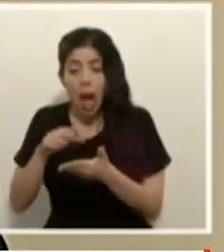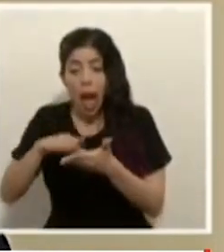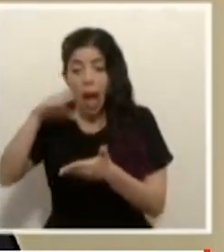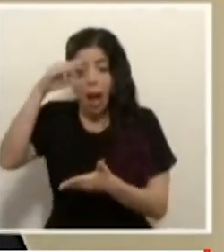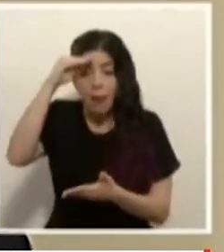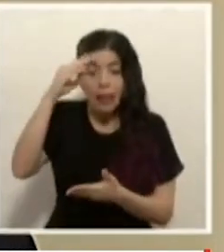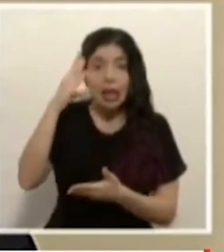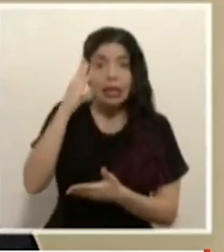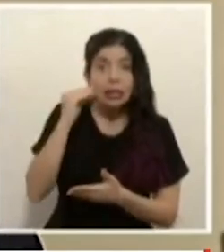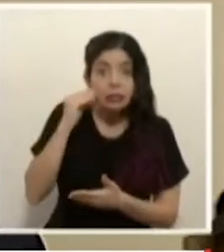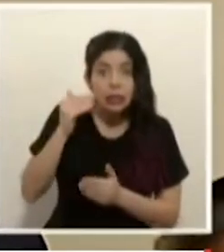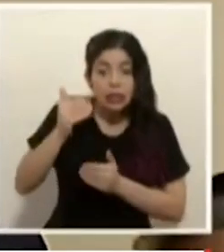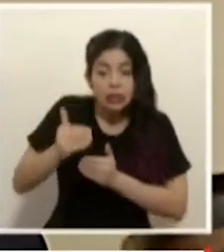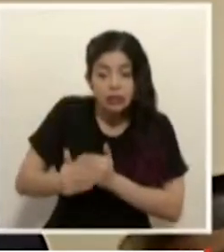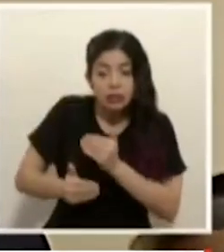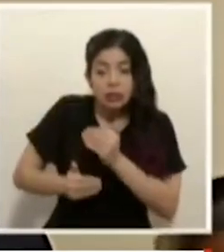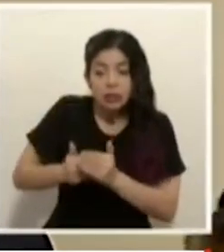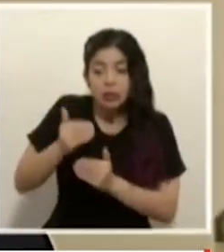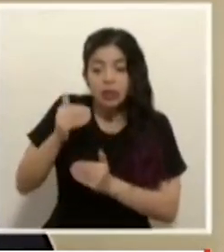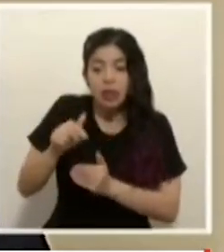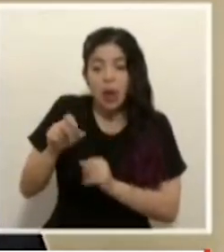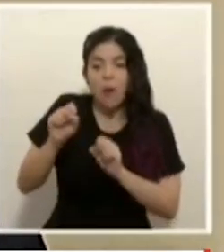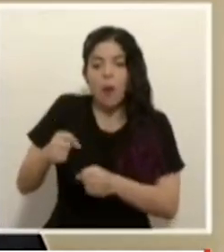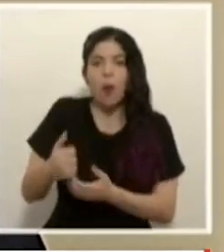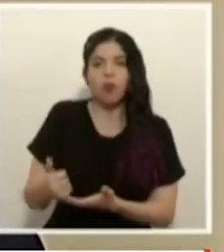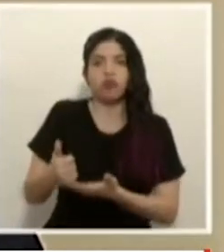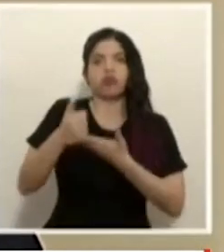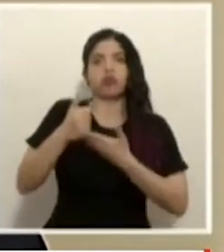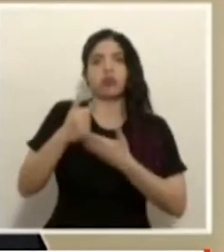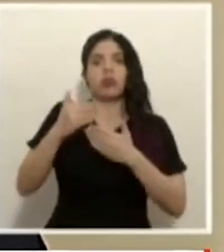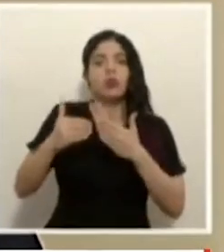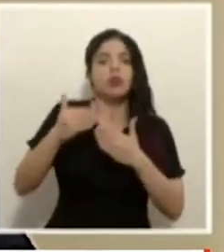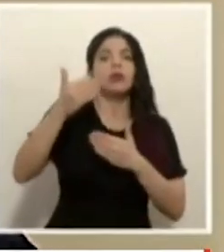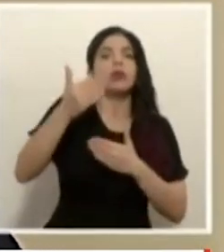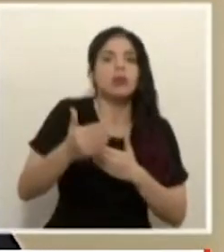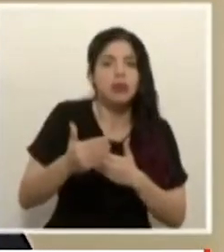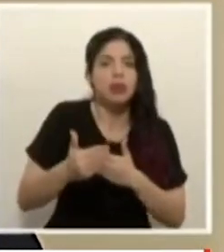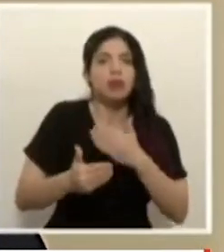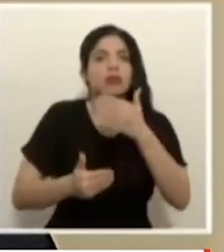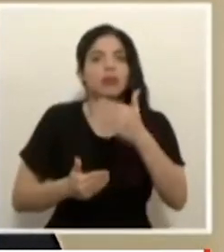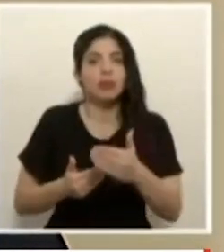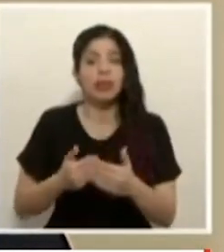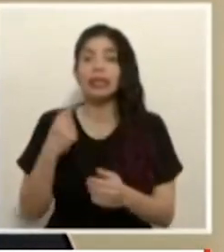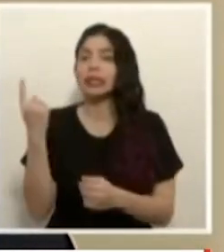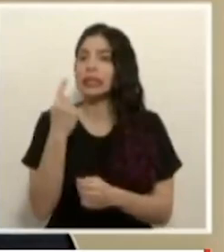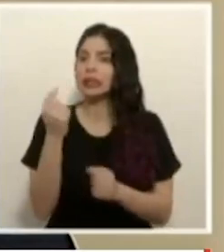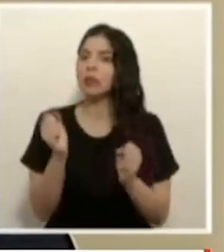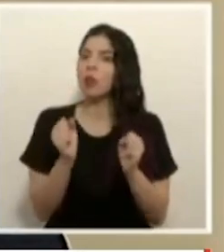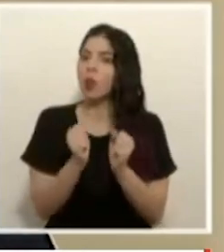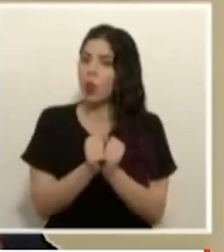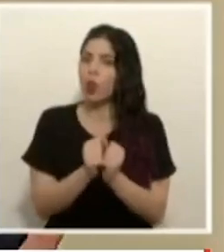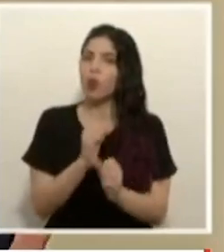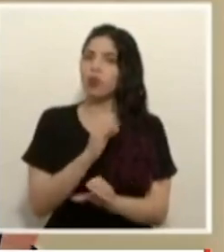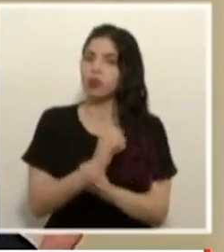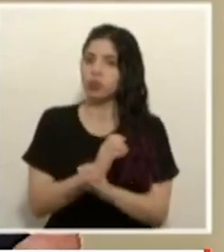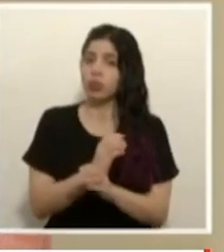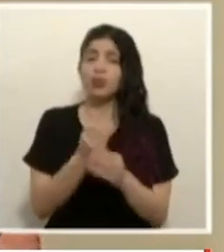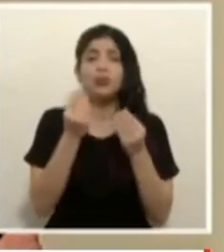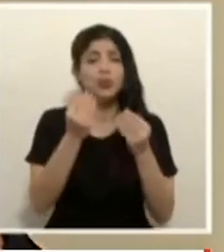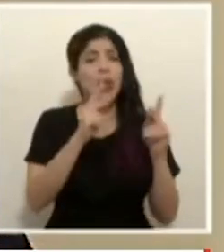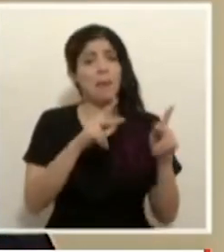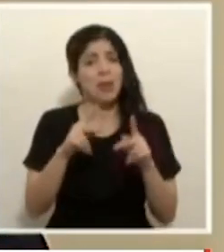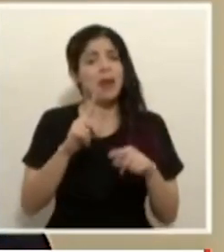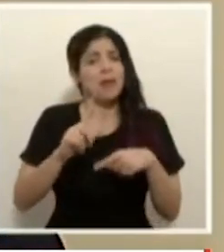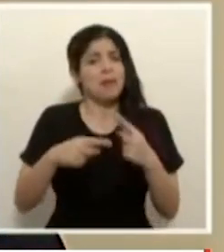experiencia nos permita seguir a la siguiente etapa siempre cuidándonos mucha gente va a